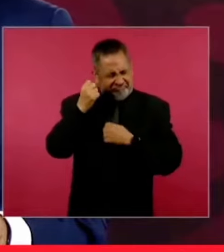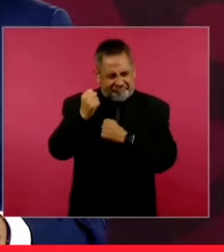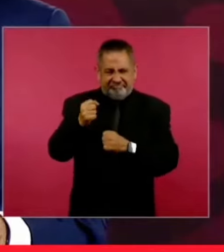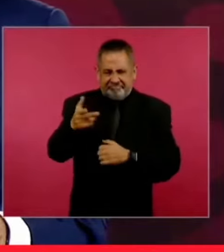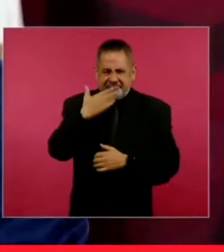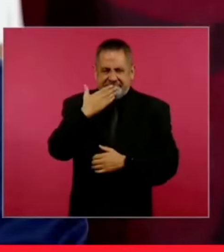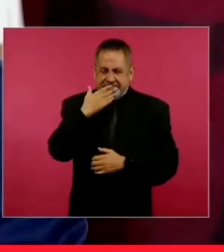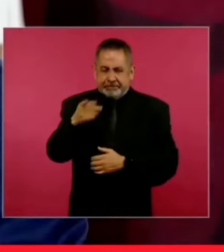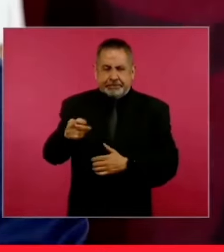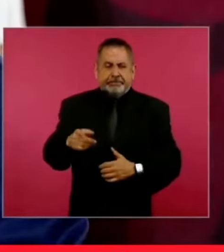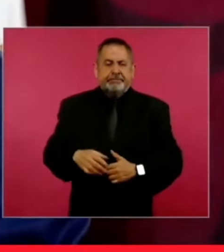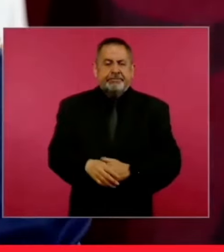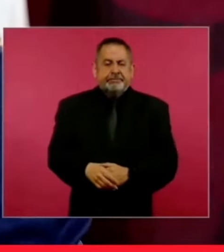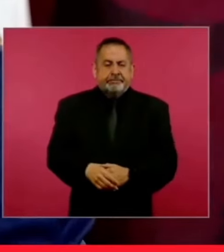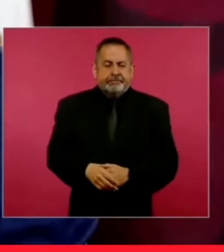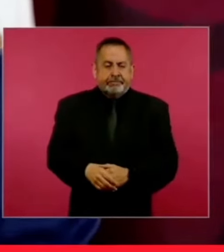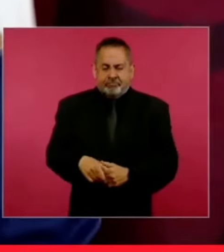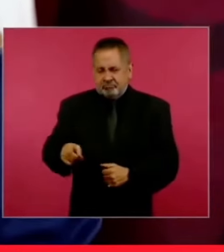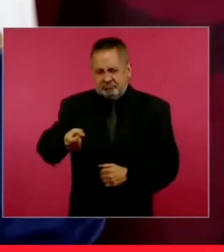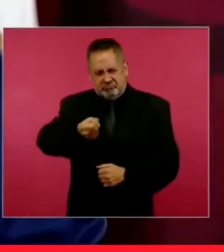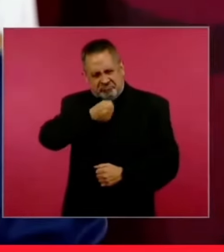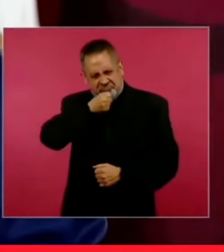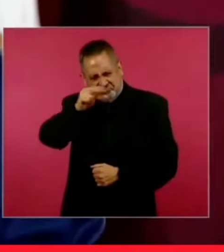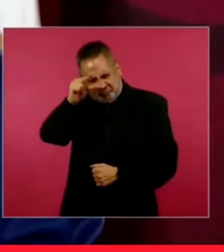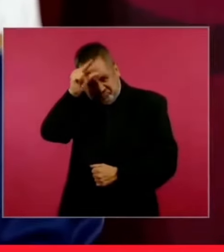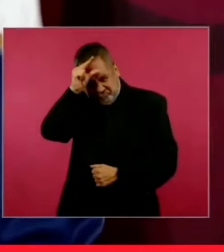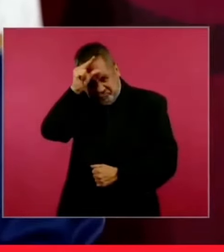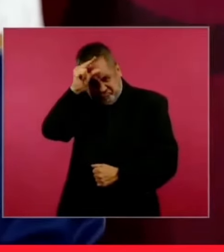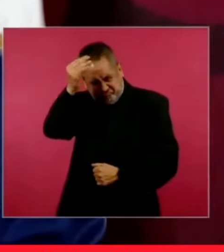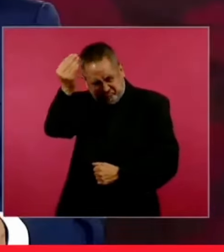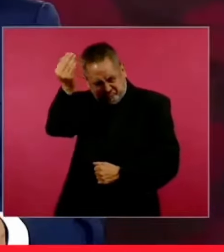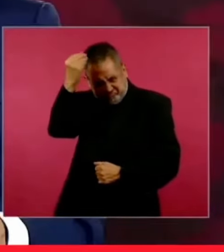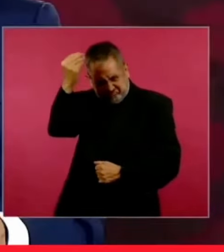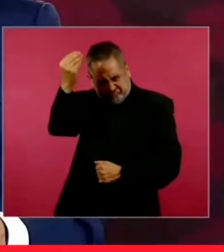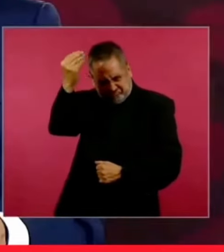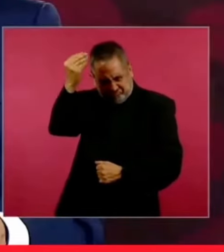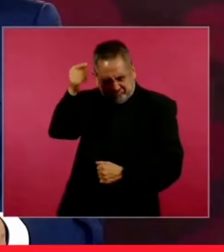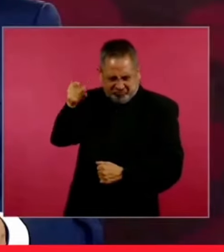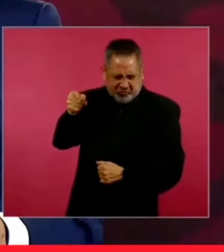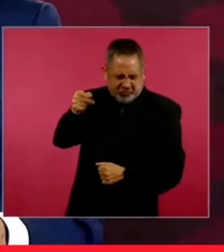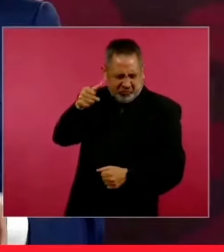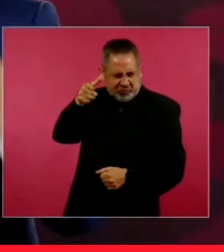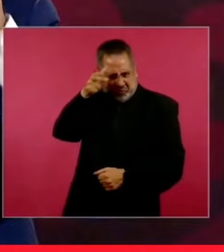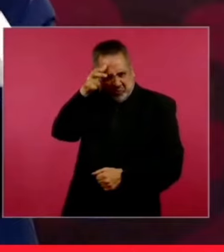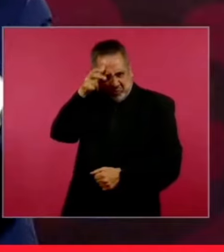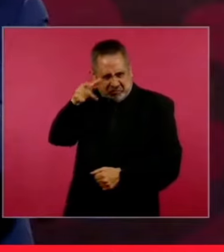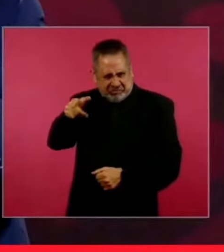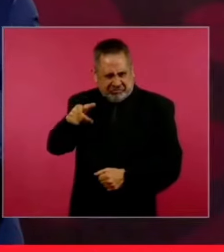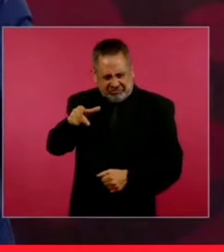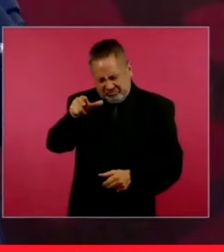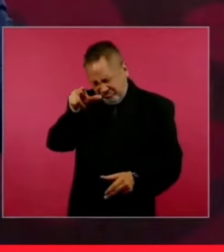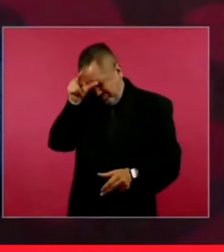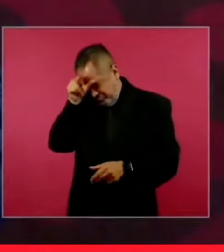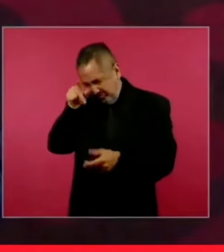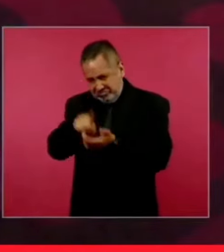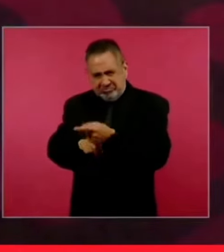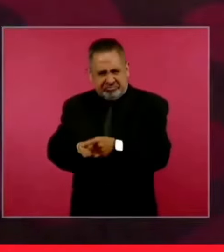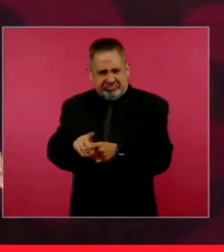un viejo sabio, íntegro,